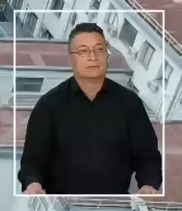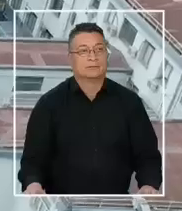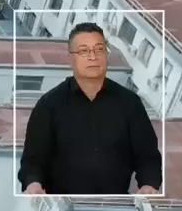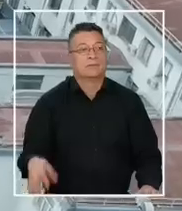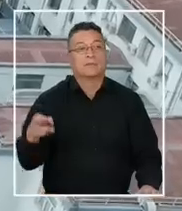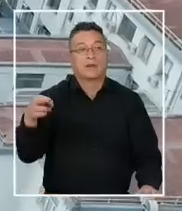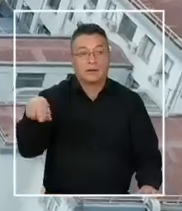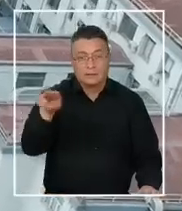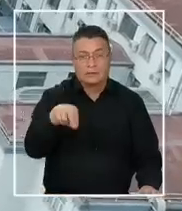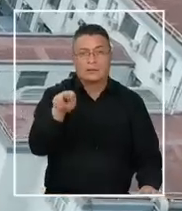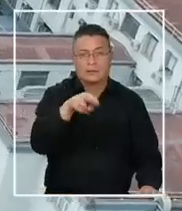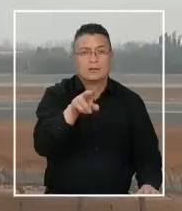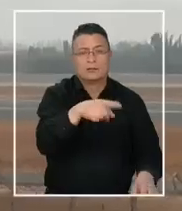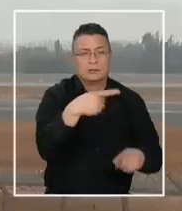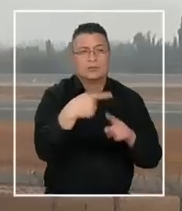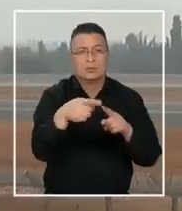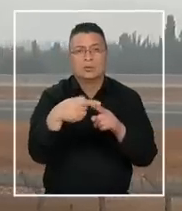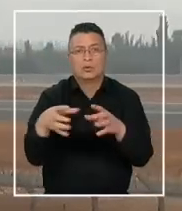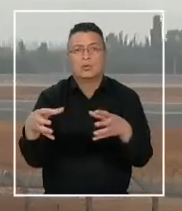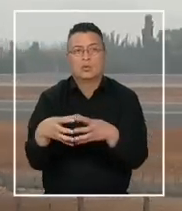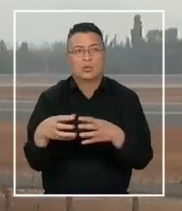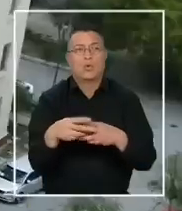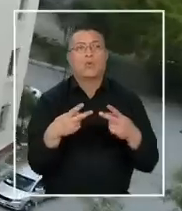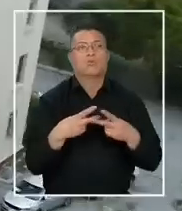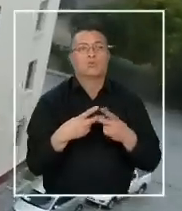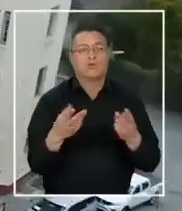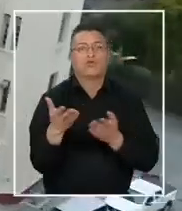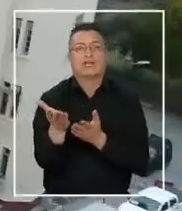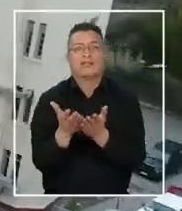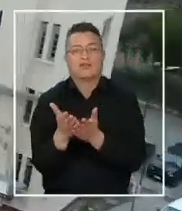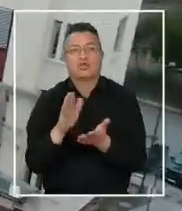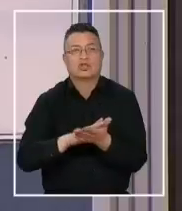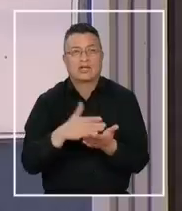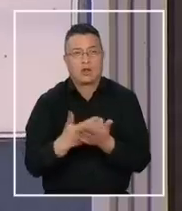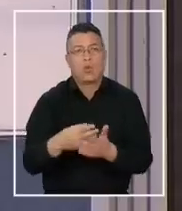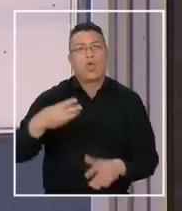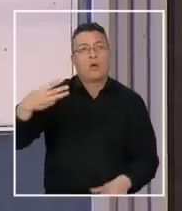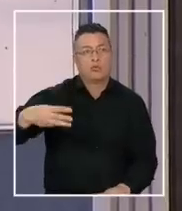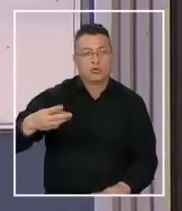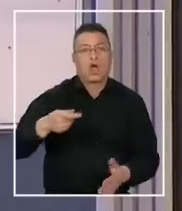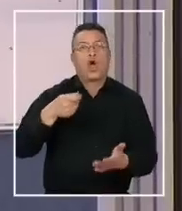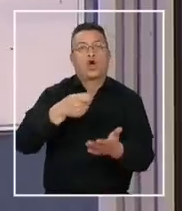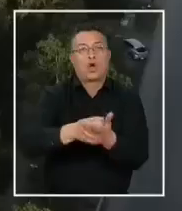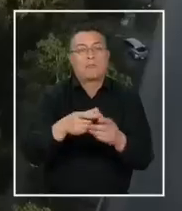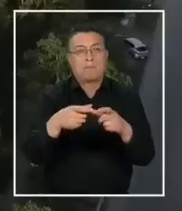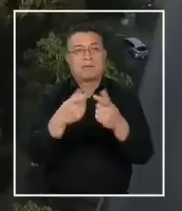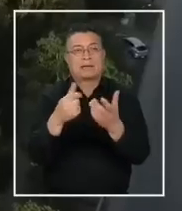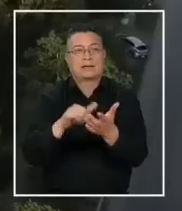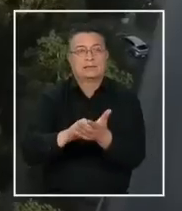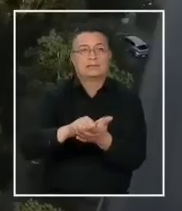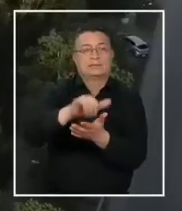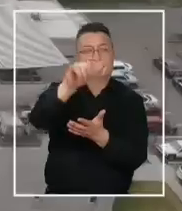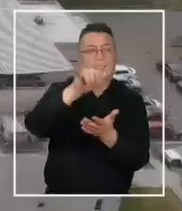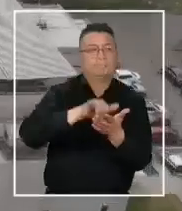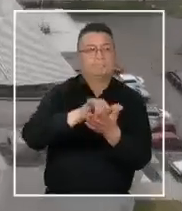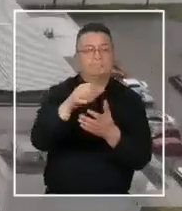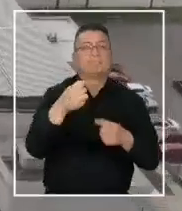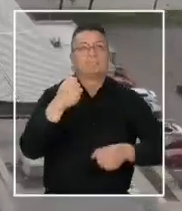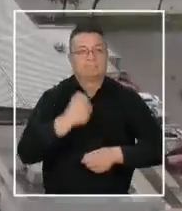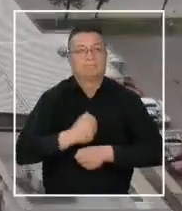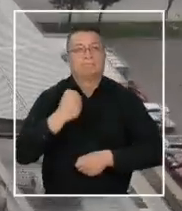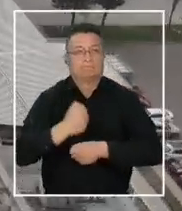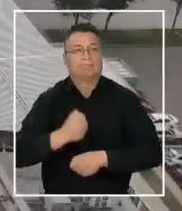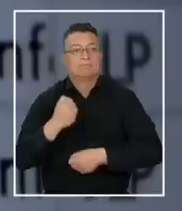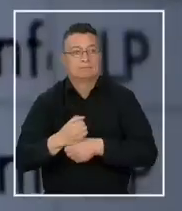Frecuentemente los distintos organismos públicos, servicios de salud o municipios deben comprar pasajes aéreos para el ejercicio de sus funciones.